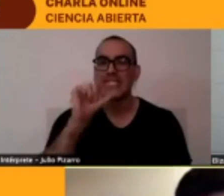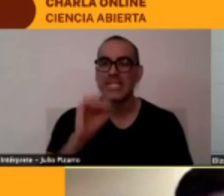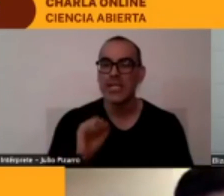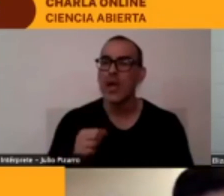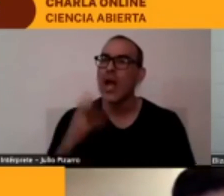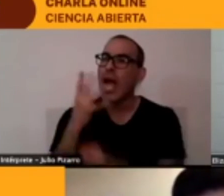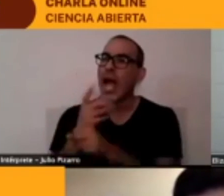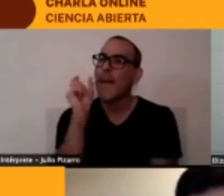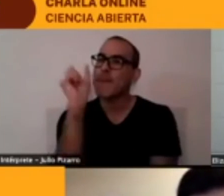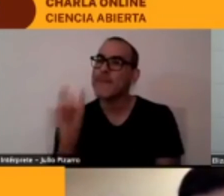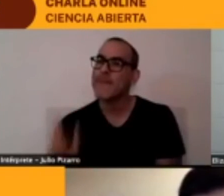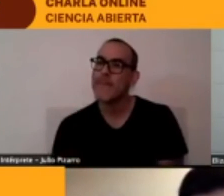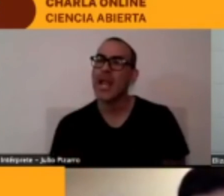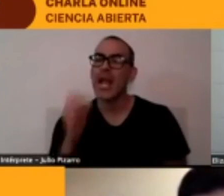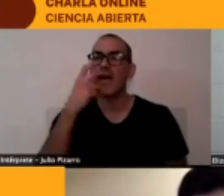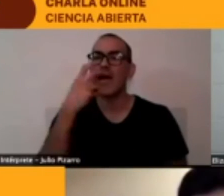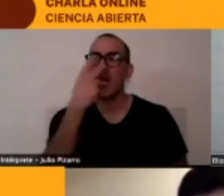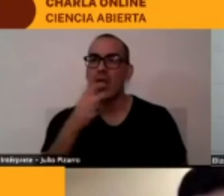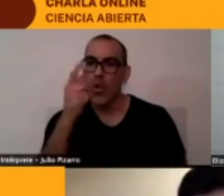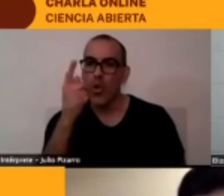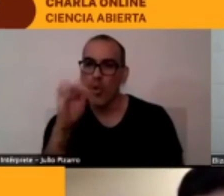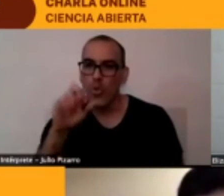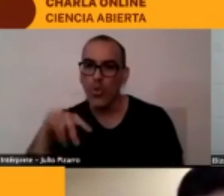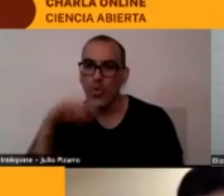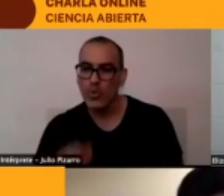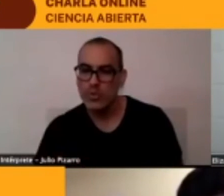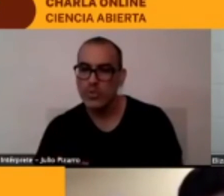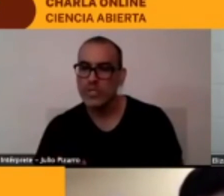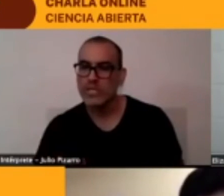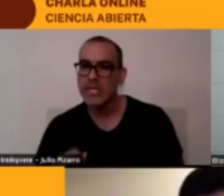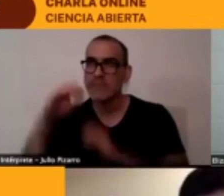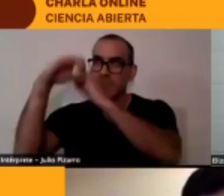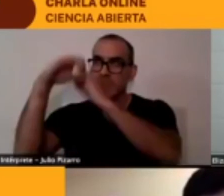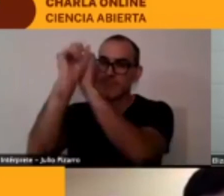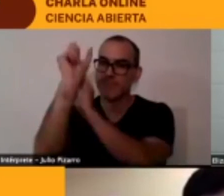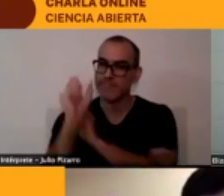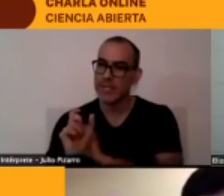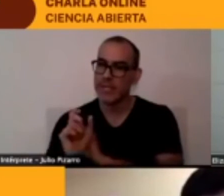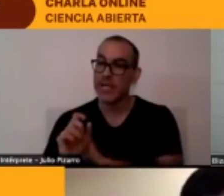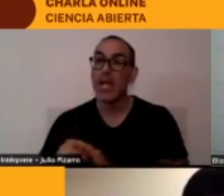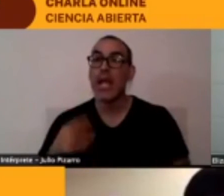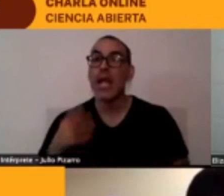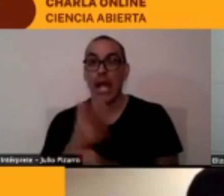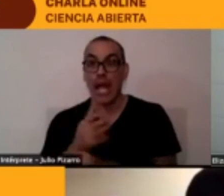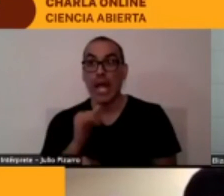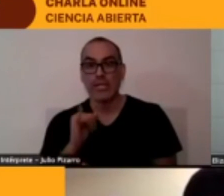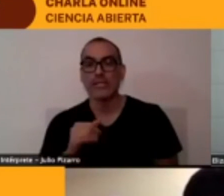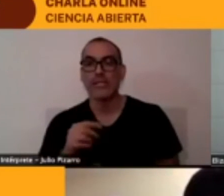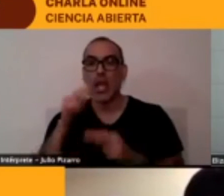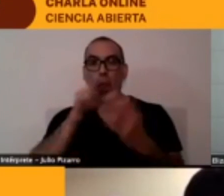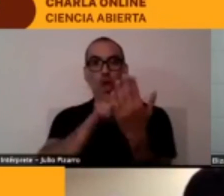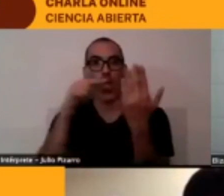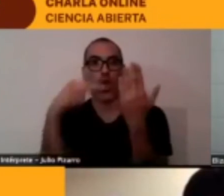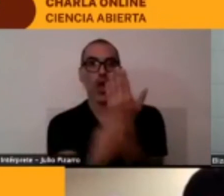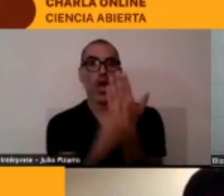está la la cosmovisión atacameña reconoce la luna el sol y